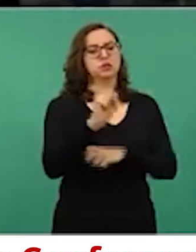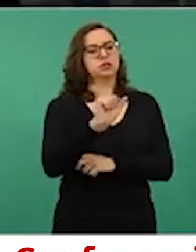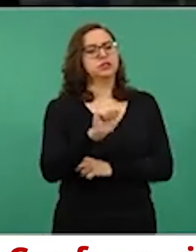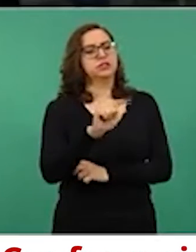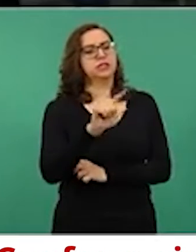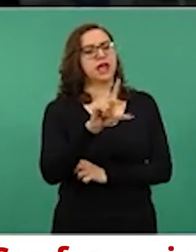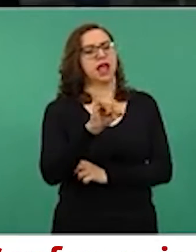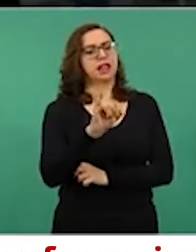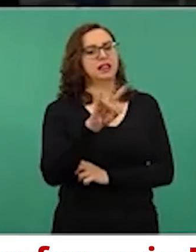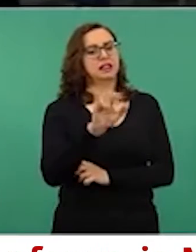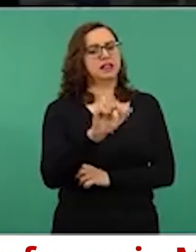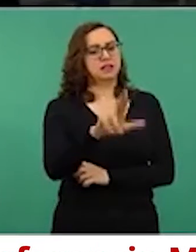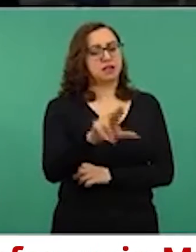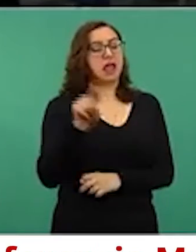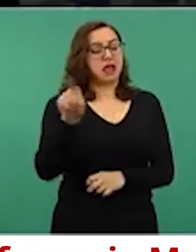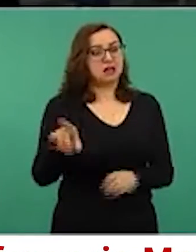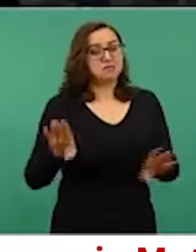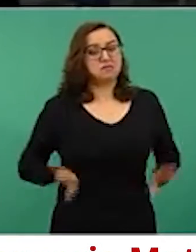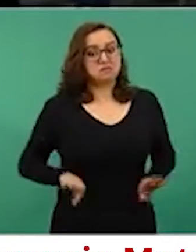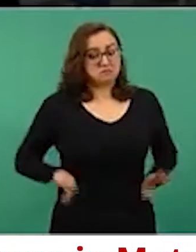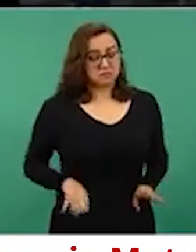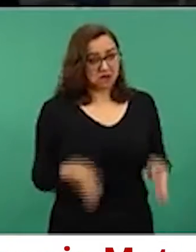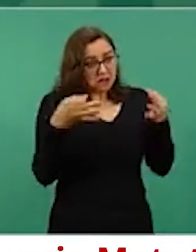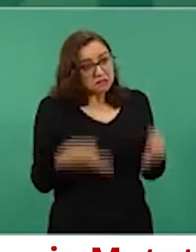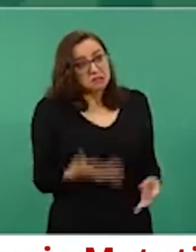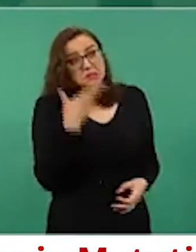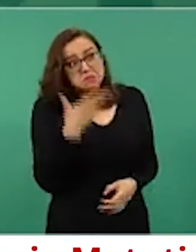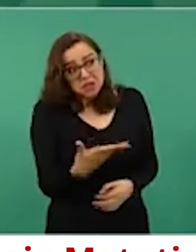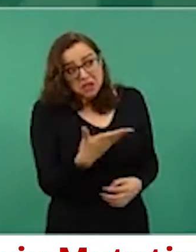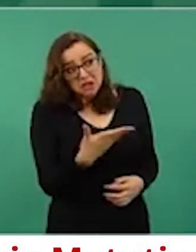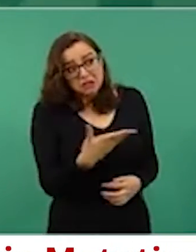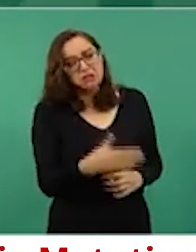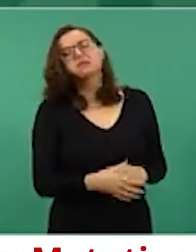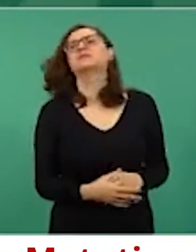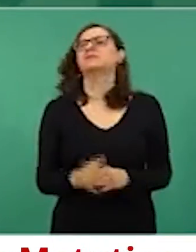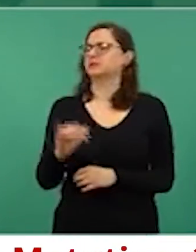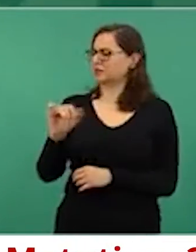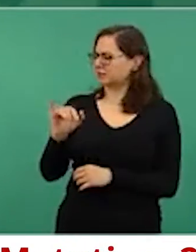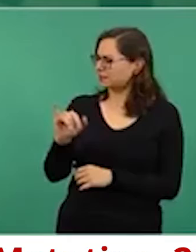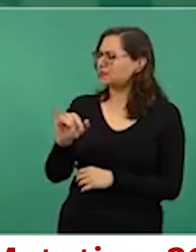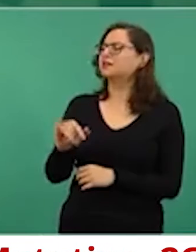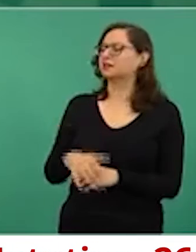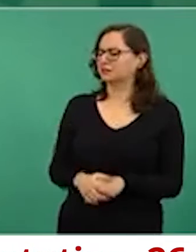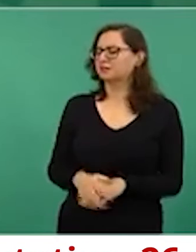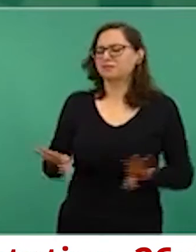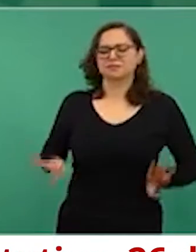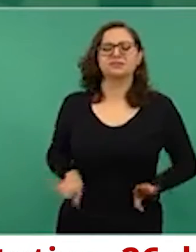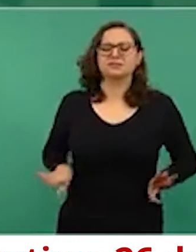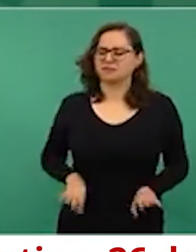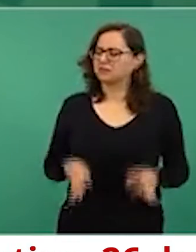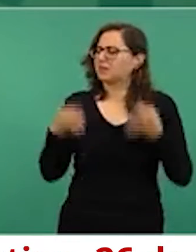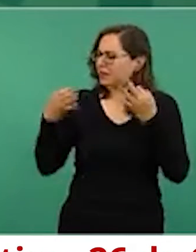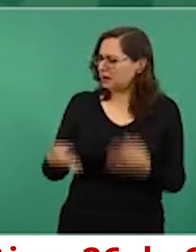el mejor hombre para transformar el Poder Judicial? Sí, nada más que son criterios,